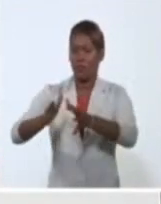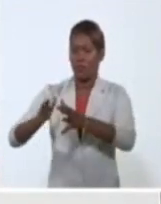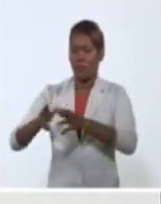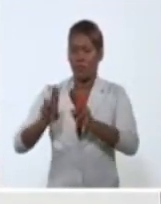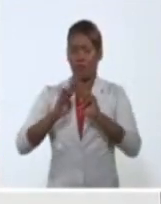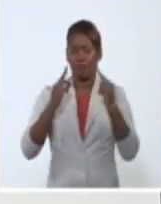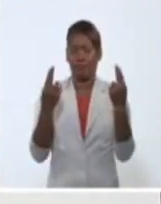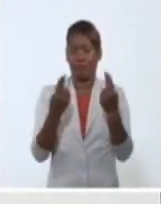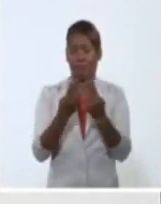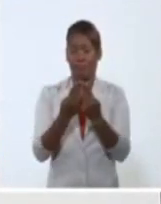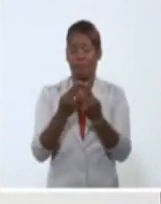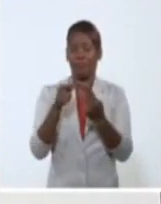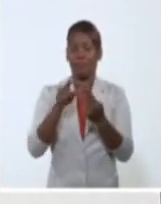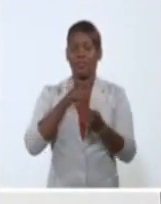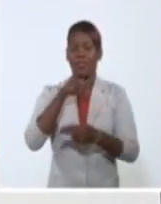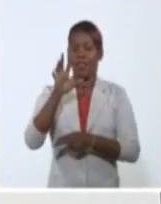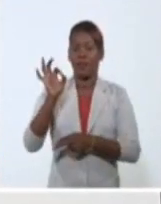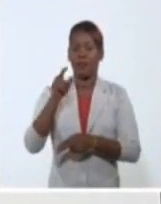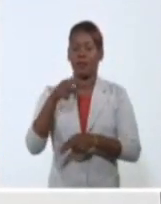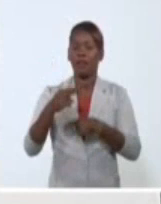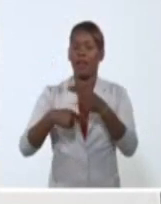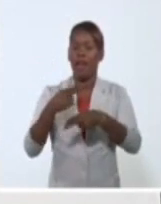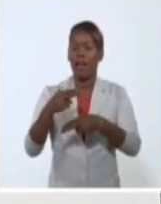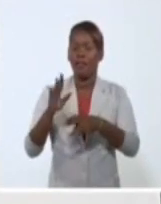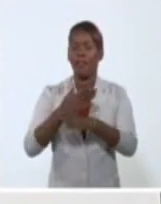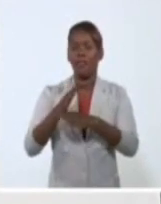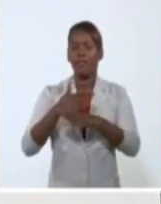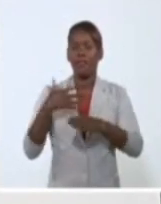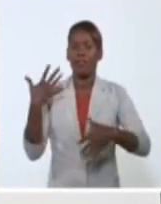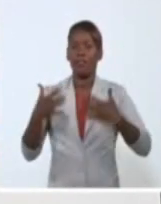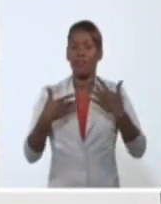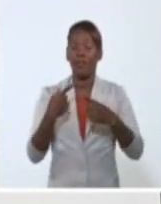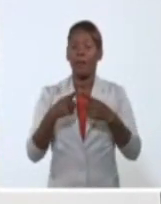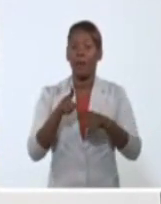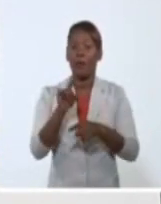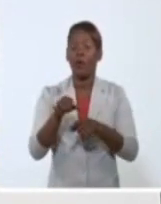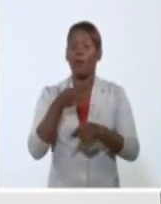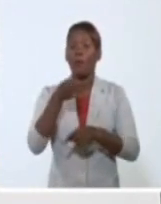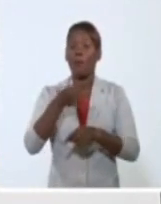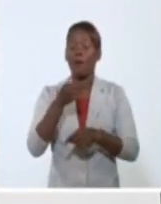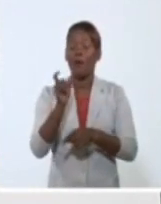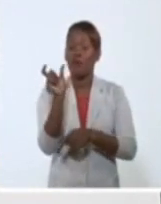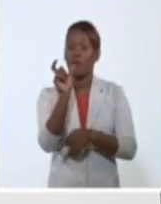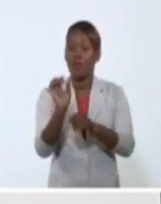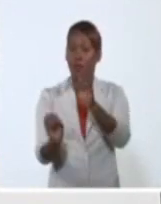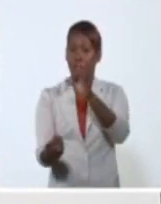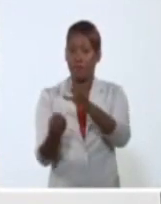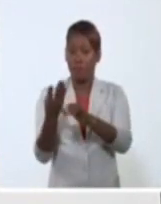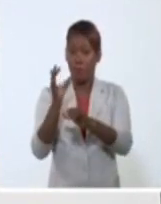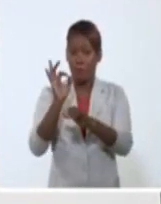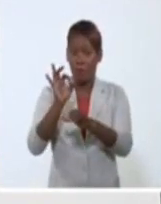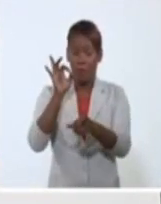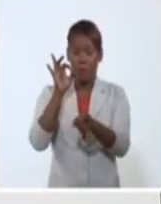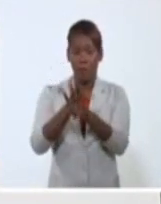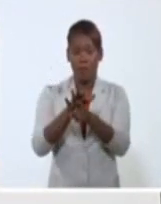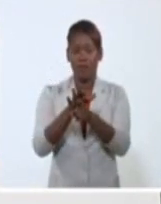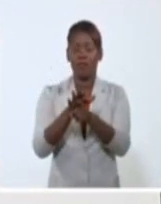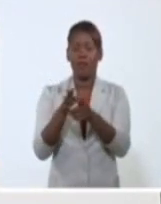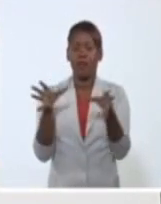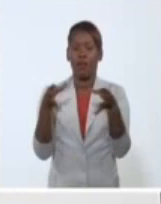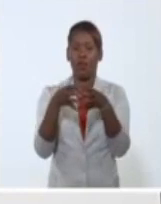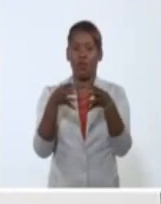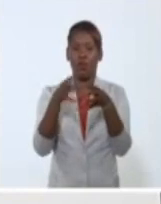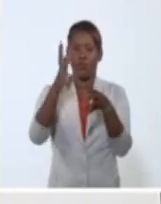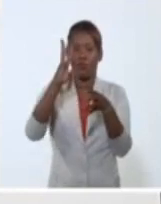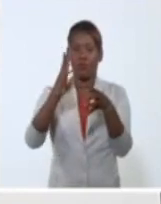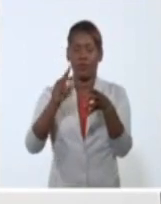latinoamericano, donde entre otras cuestiones se anunció la fecha de inicio de la serie nacional número 61. Con más detalles de lo